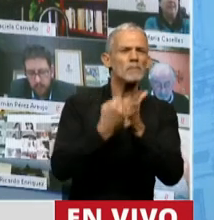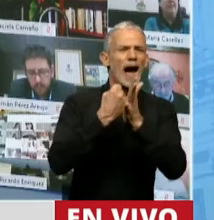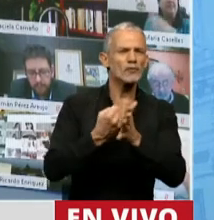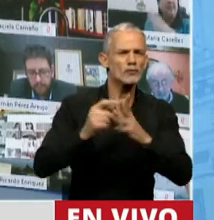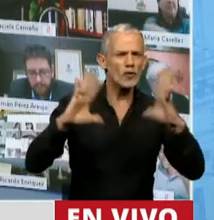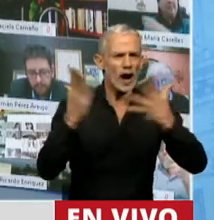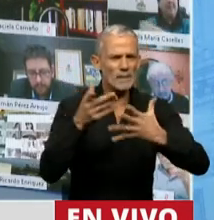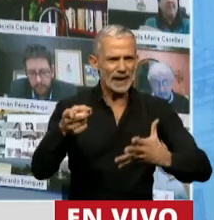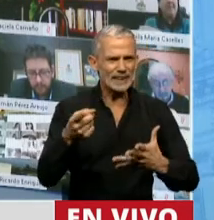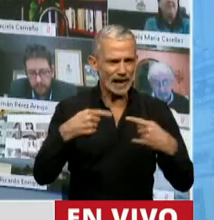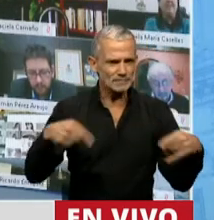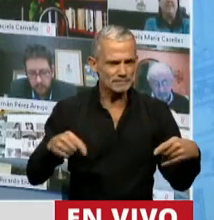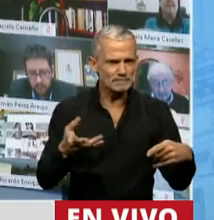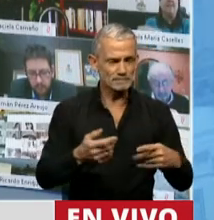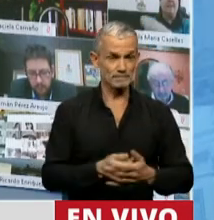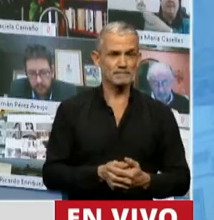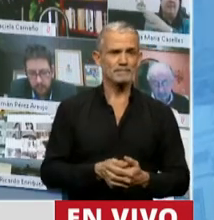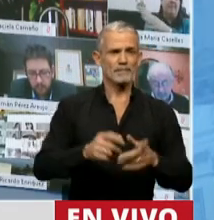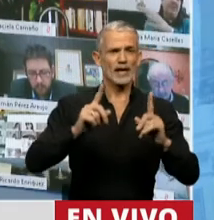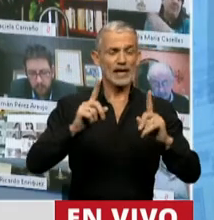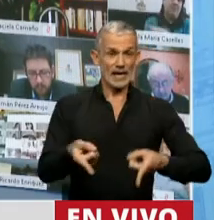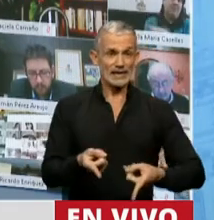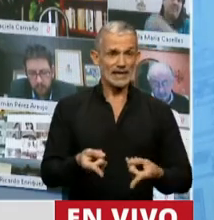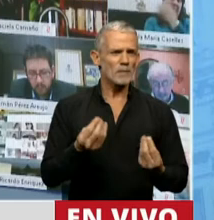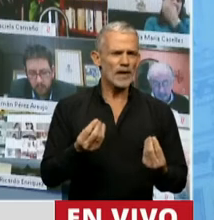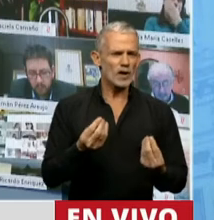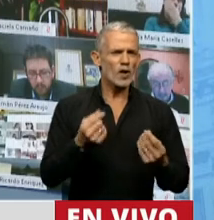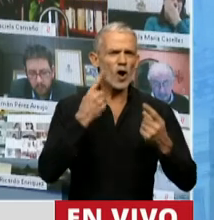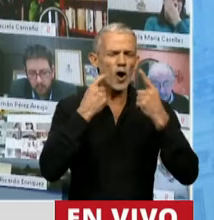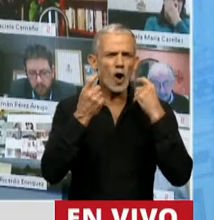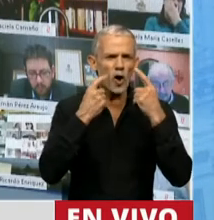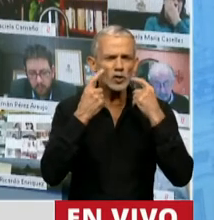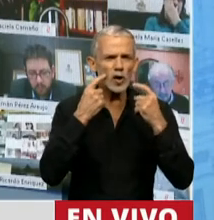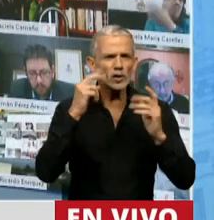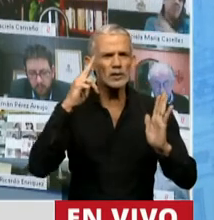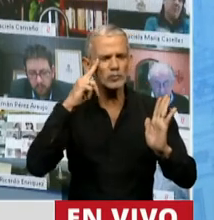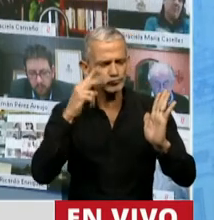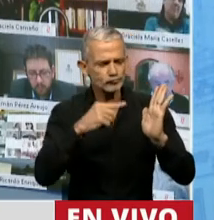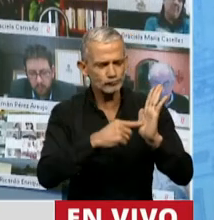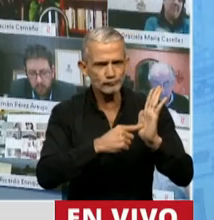y también en el control del cumplimiento de